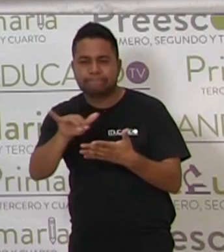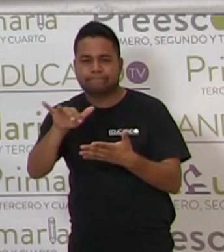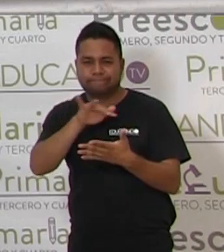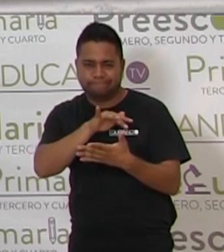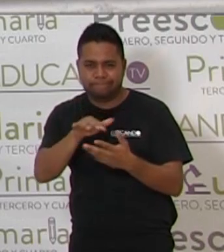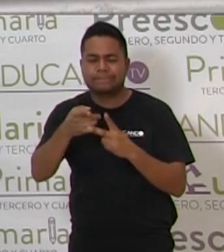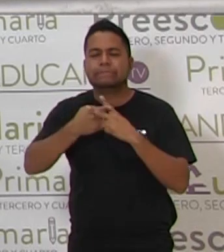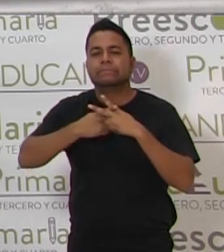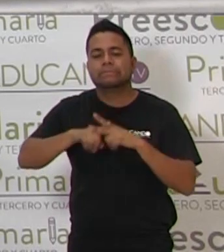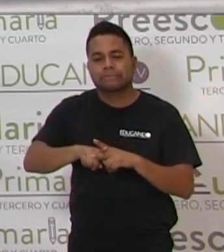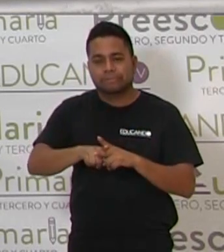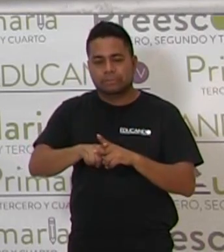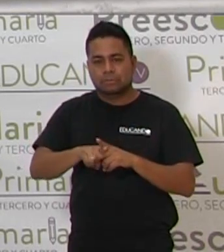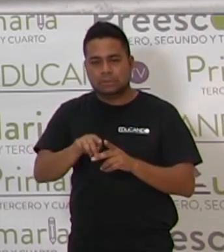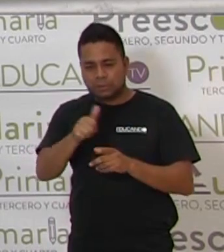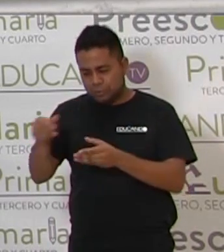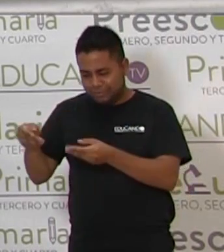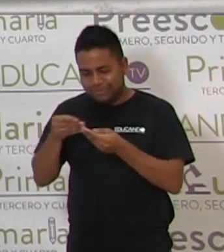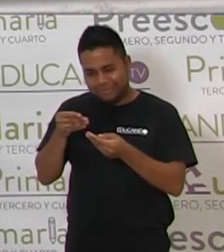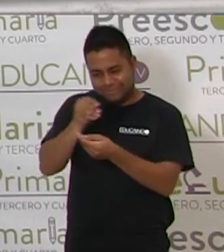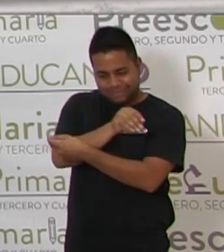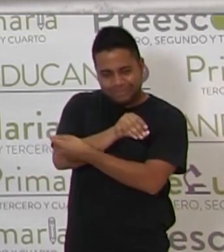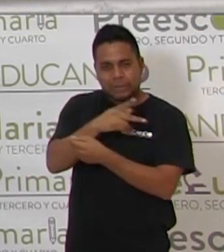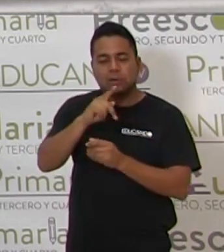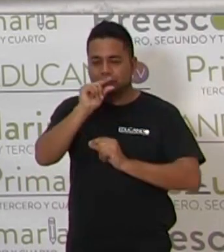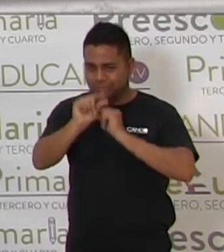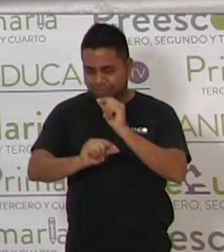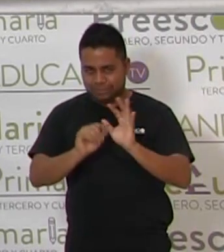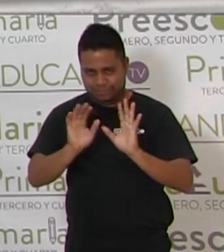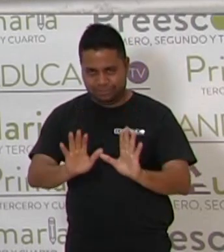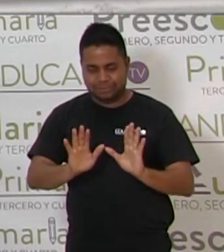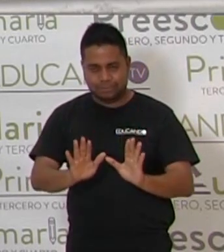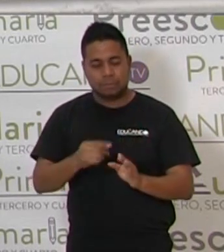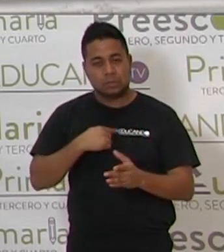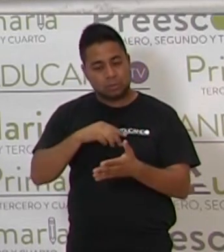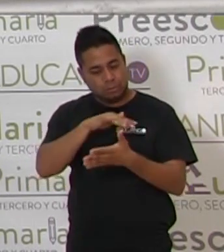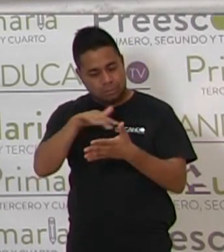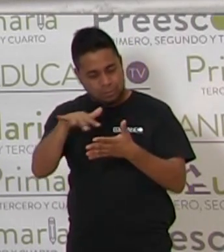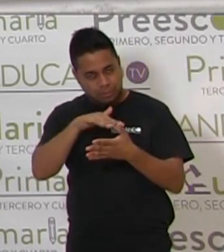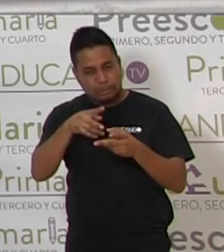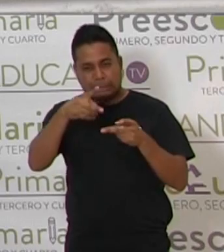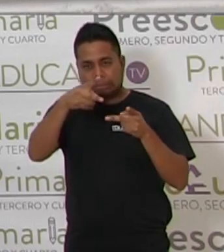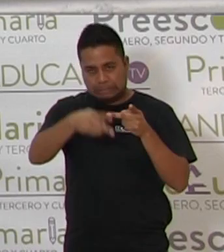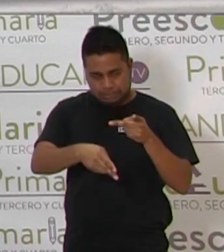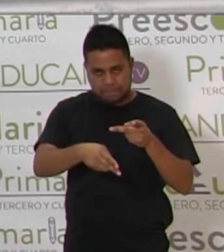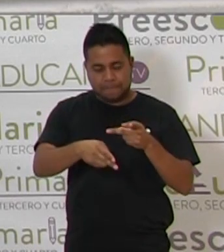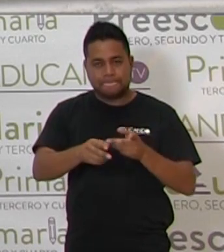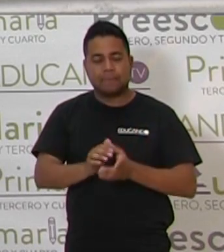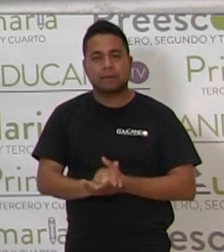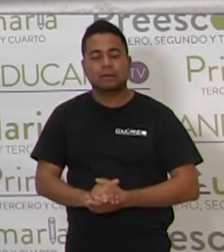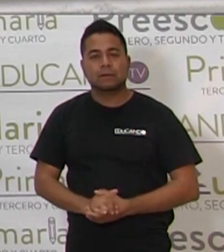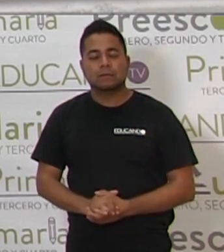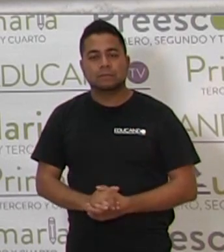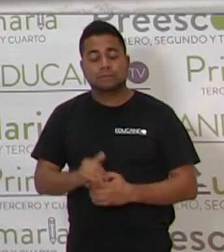leer. A aquí hay otro, pero bueno, ya saben, poquito a poquito. Te voy a leer un pedacito,